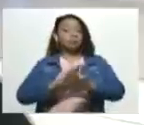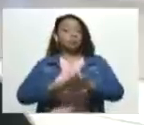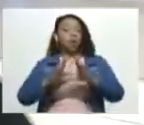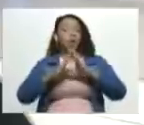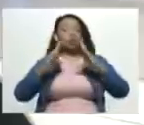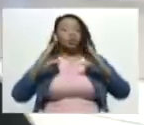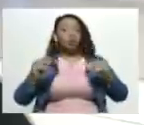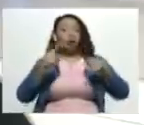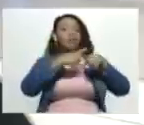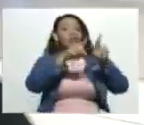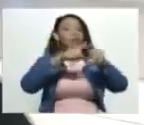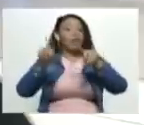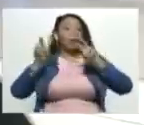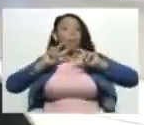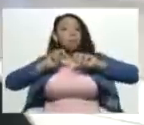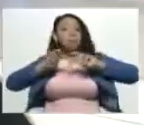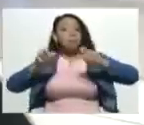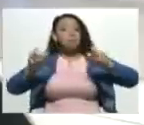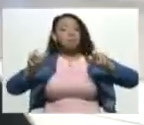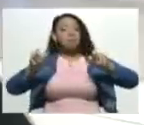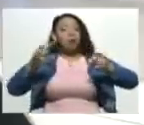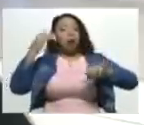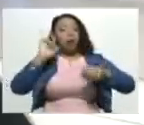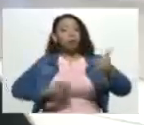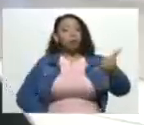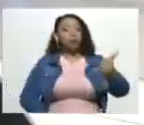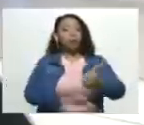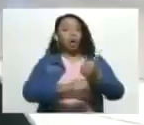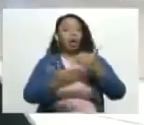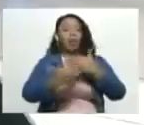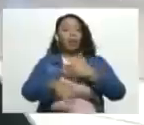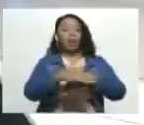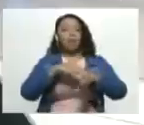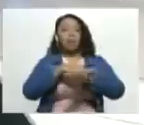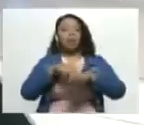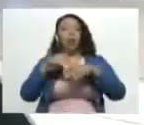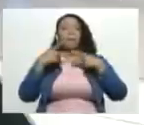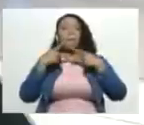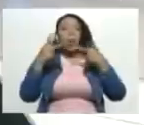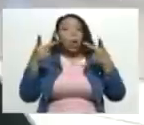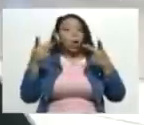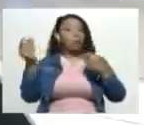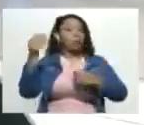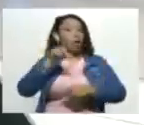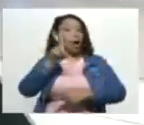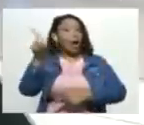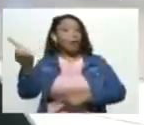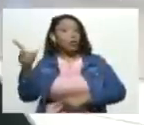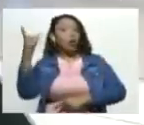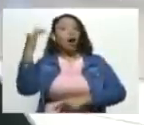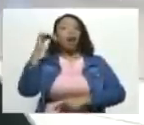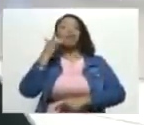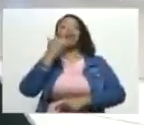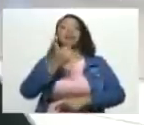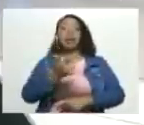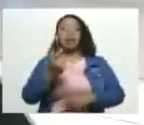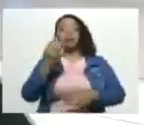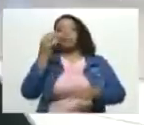las diversas investigaciones que impulsa adelante el ministerio público y además de eso detallaba como